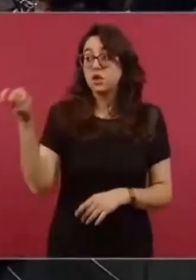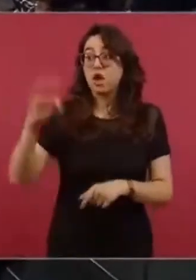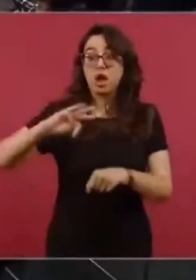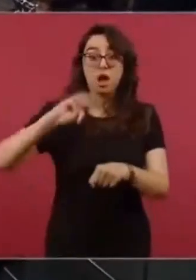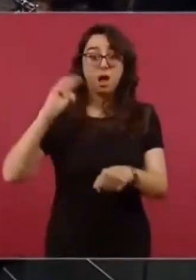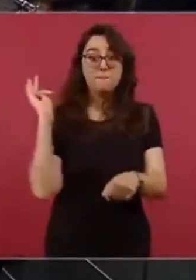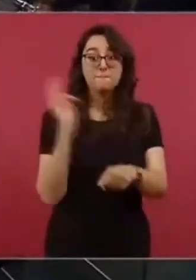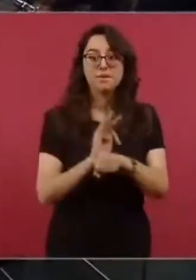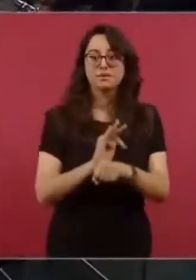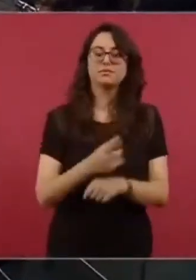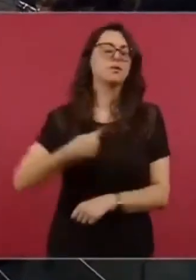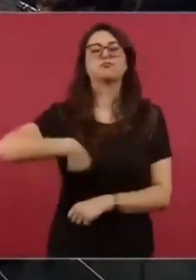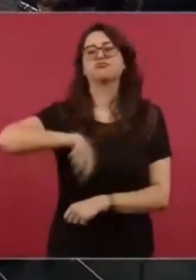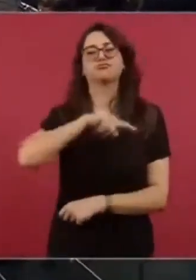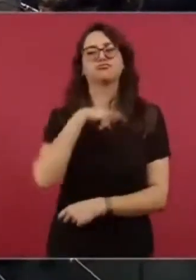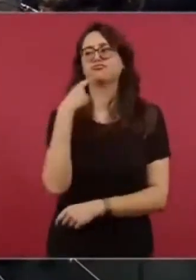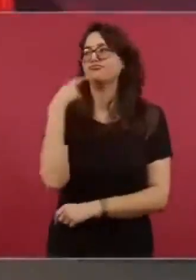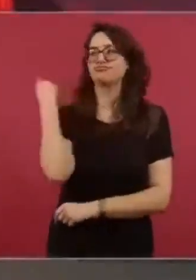a impugnar